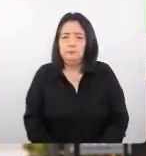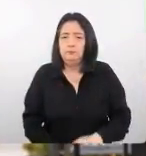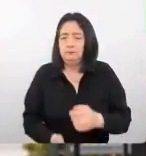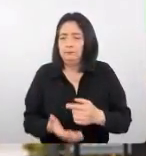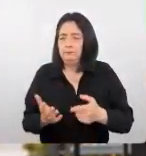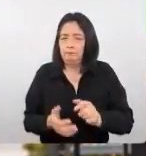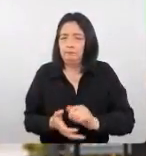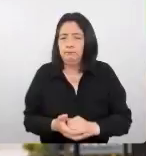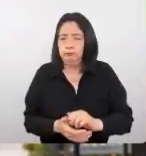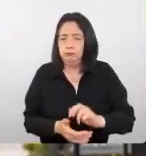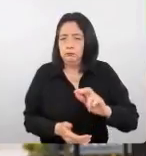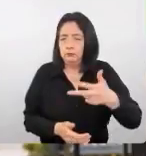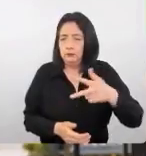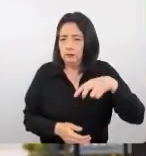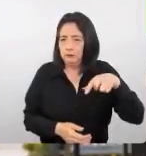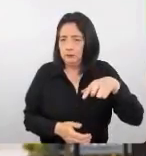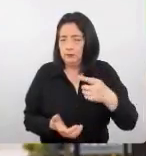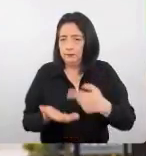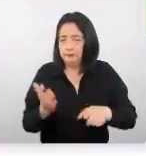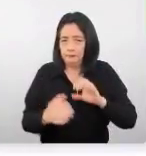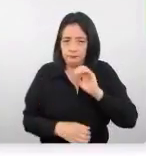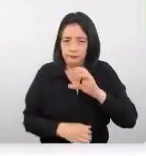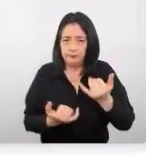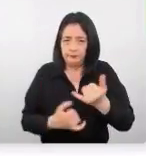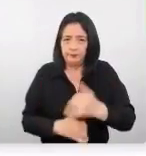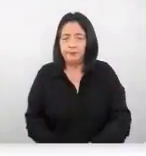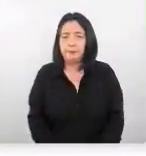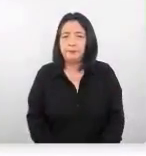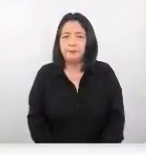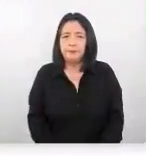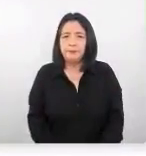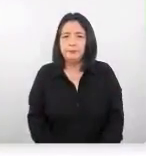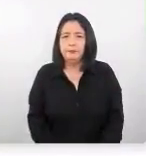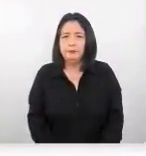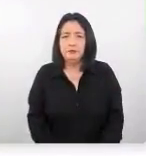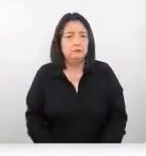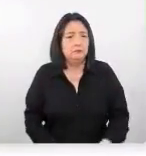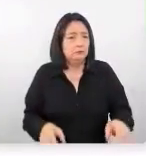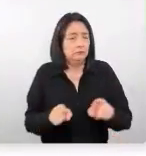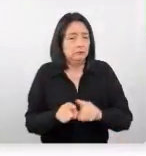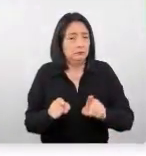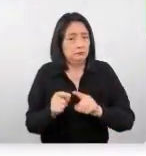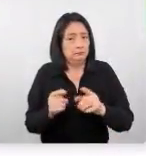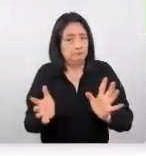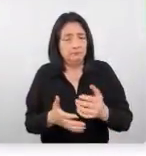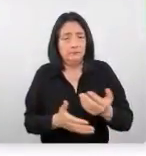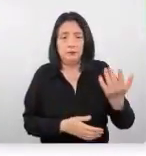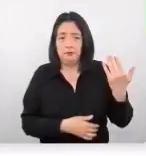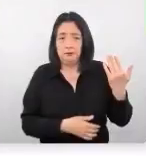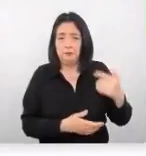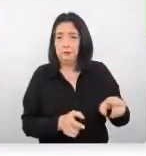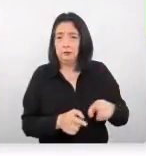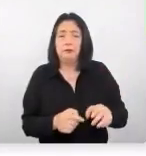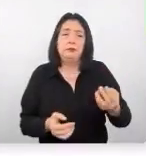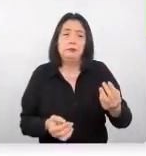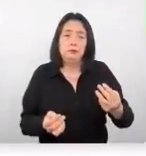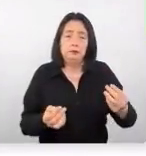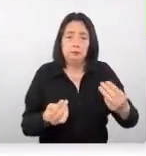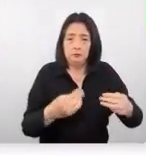el tercer punto que estamos mencionando aquí también como pasaba con el mercado chino